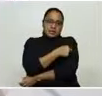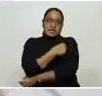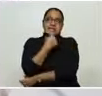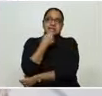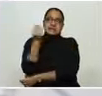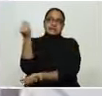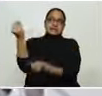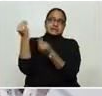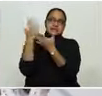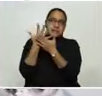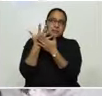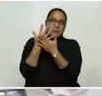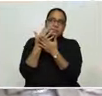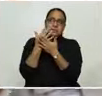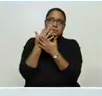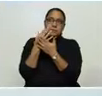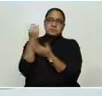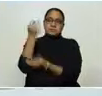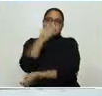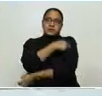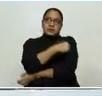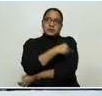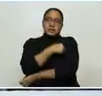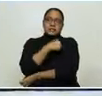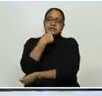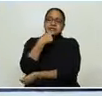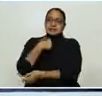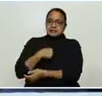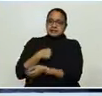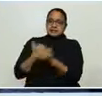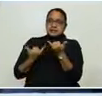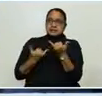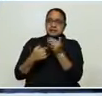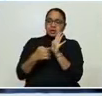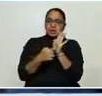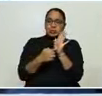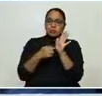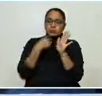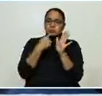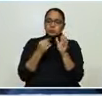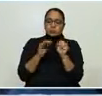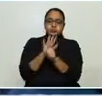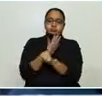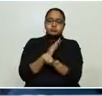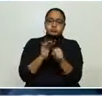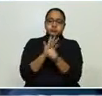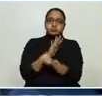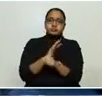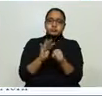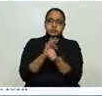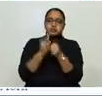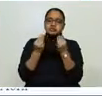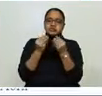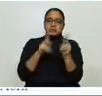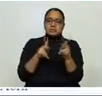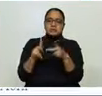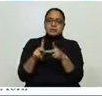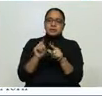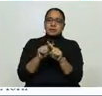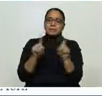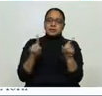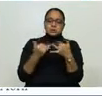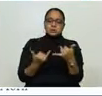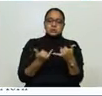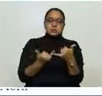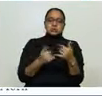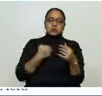hospitales, y los hospitales si nos están diciendo que están sobrecargados, entonces nos estamos diciendo, está llegando la gente a los hospitales, pero todavía